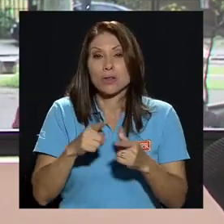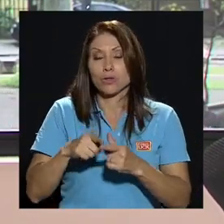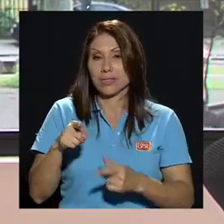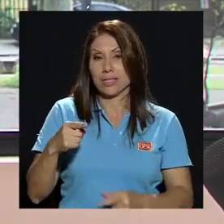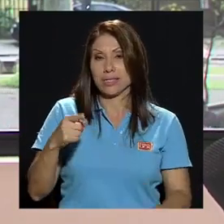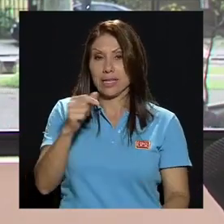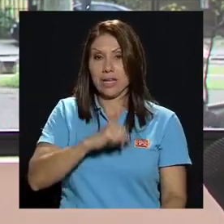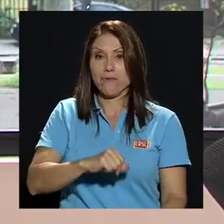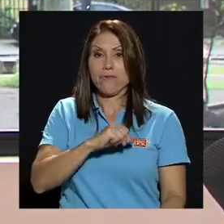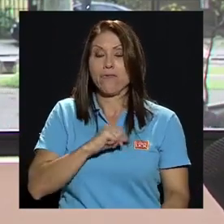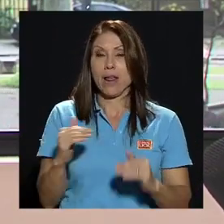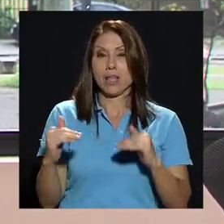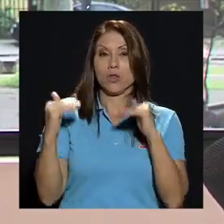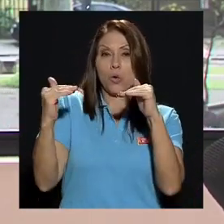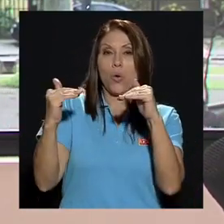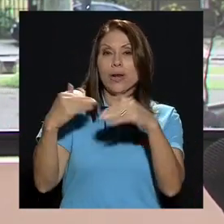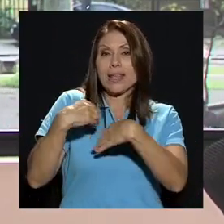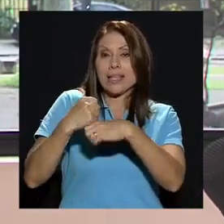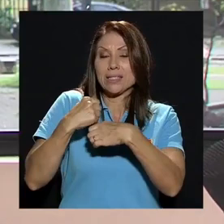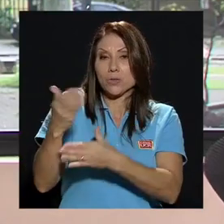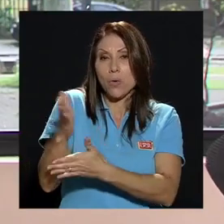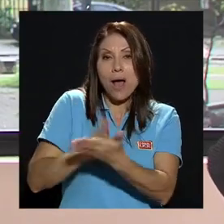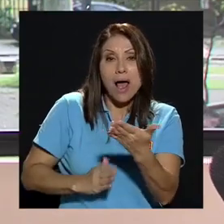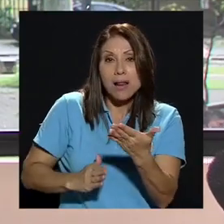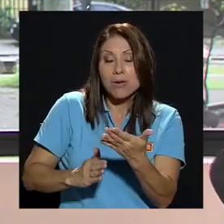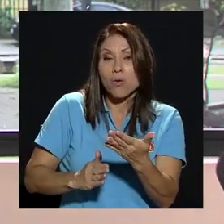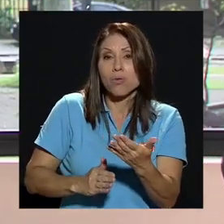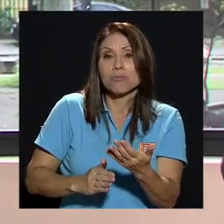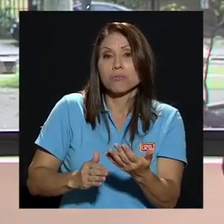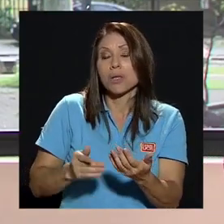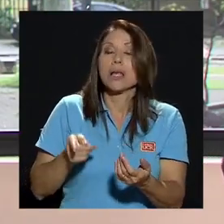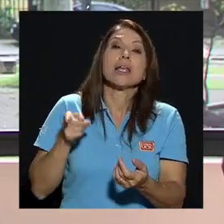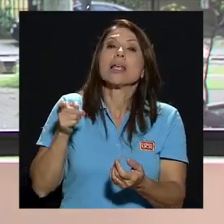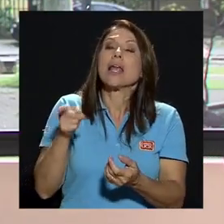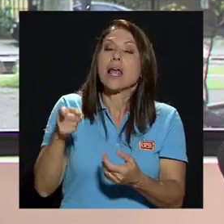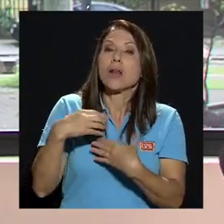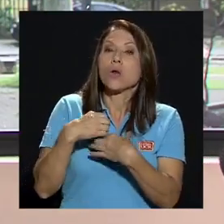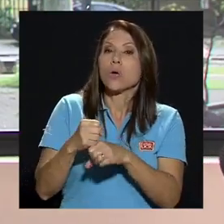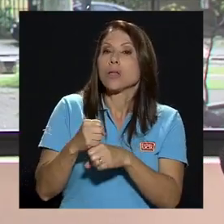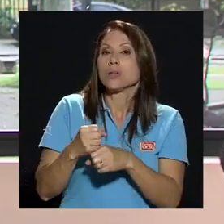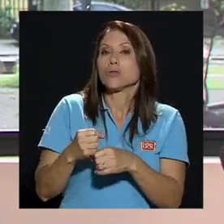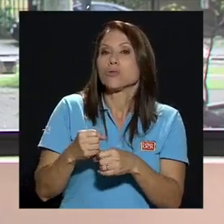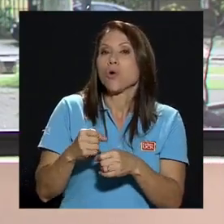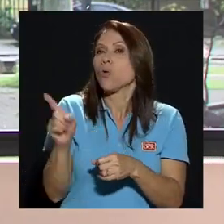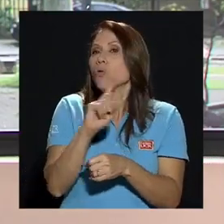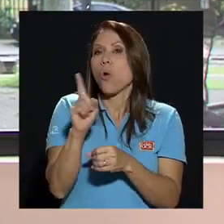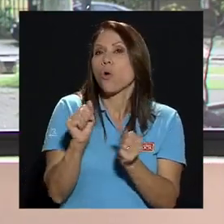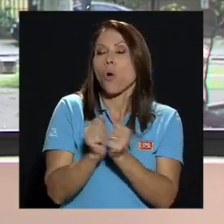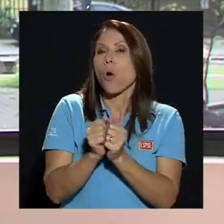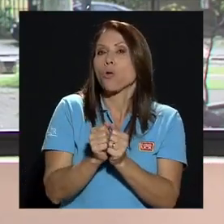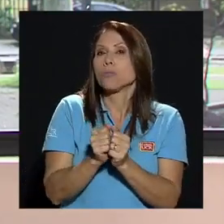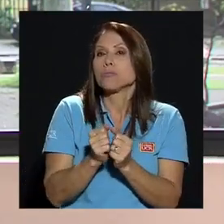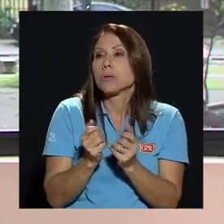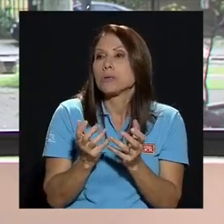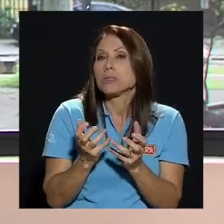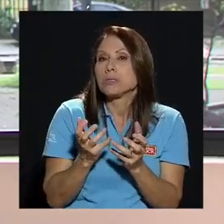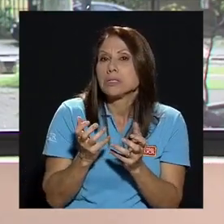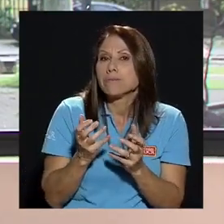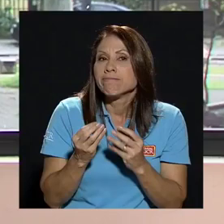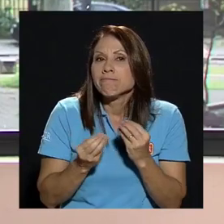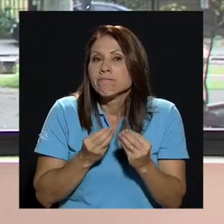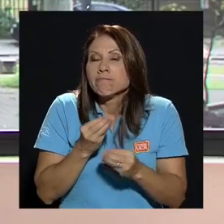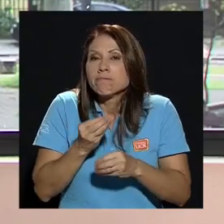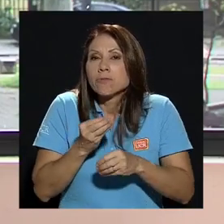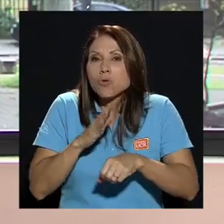donde no había pues dolo en el asunto le correspondía hacerlo y entonces lo que yo veo es que el